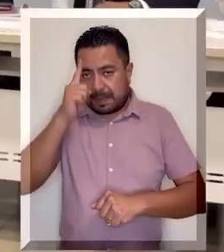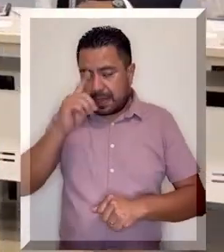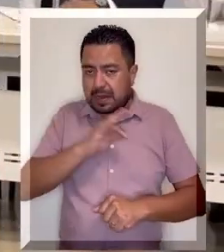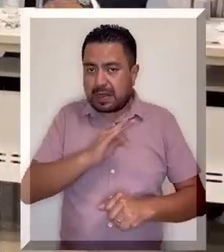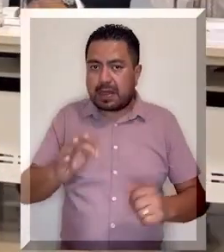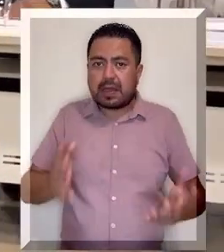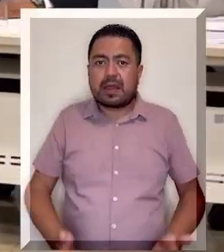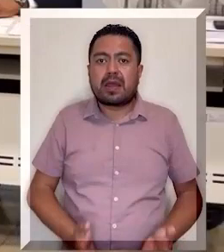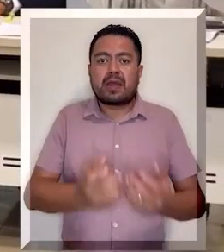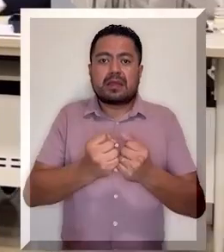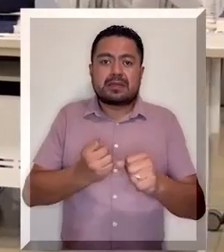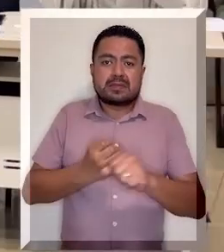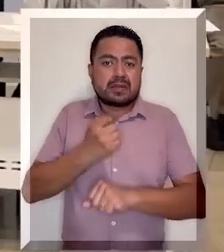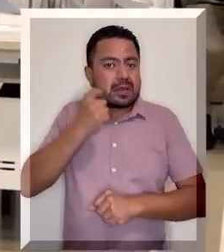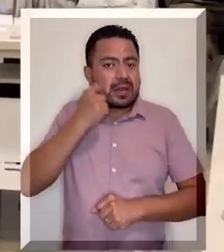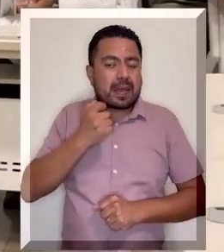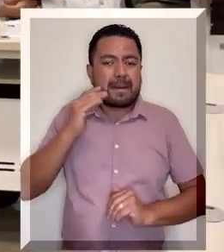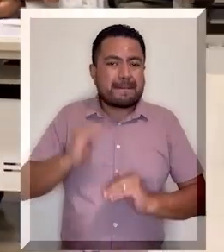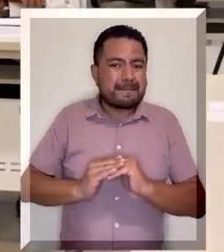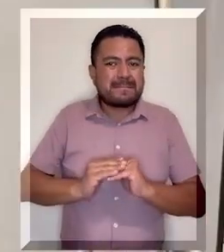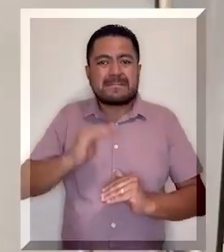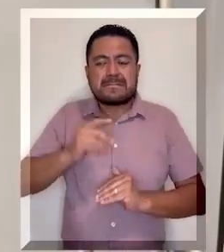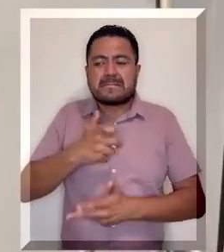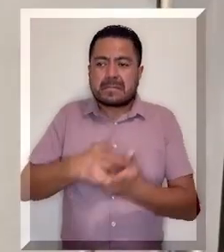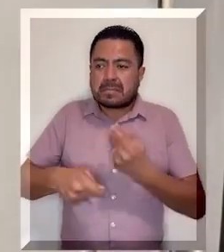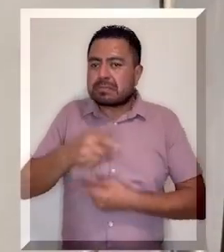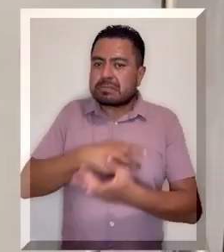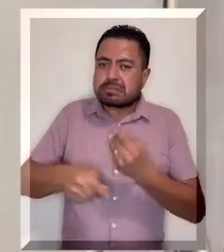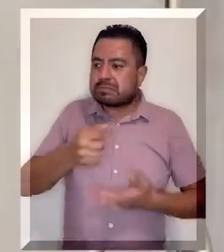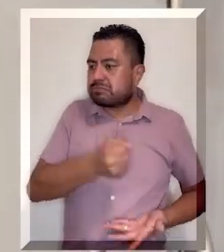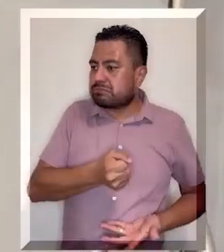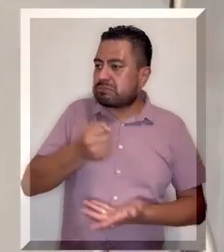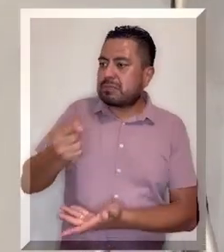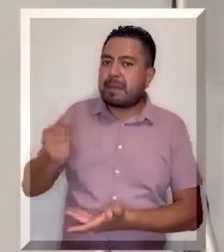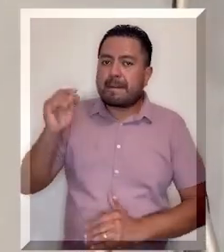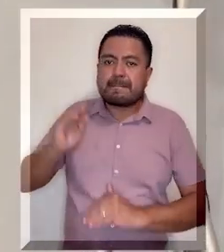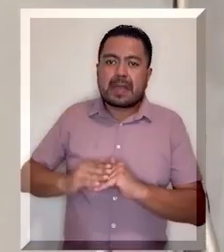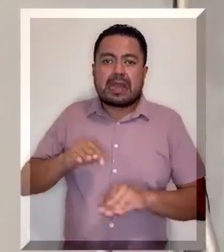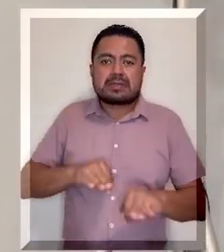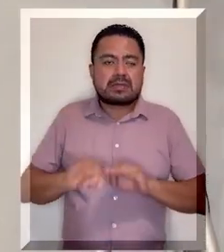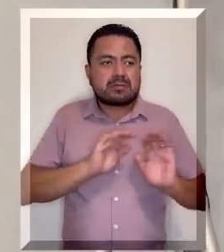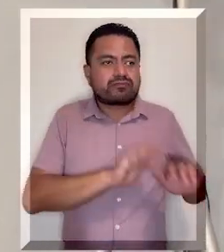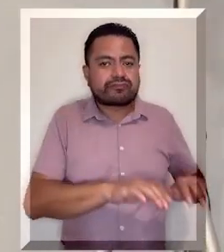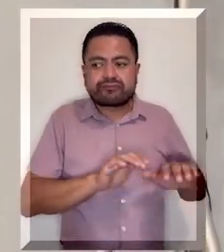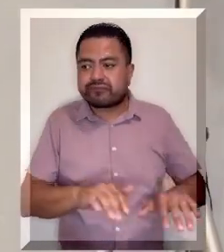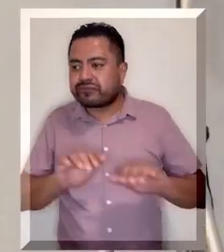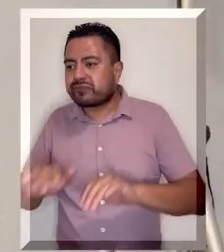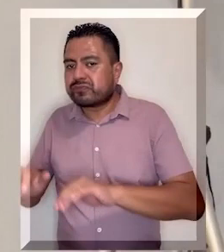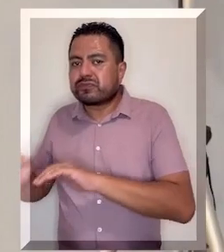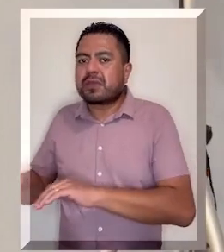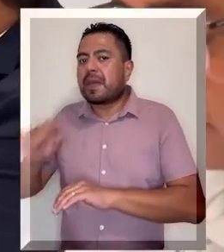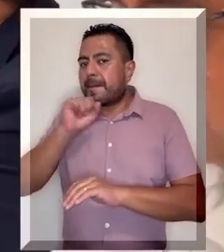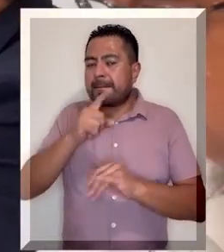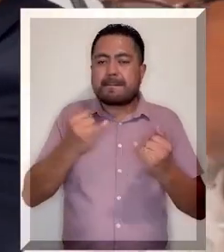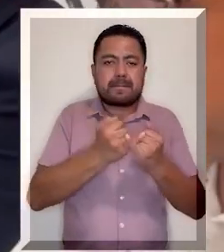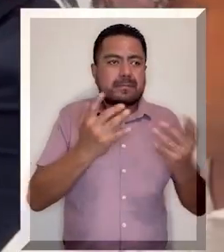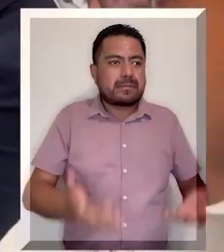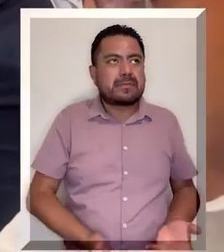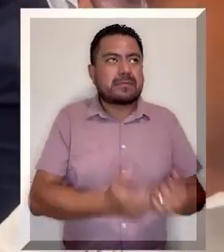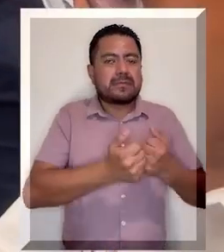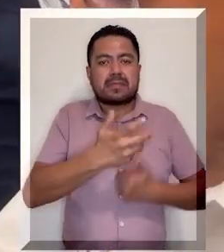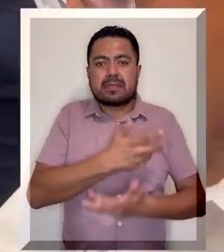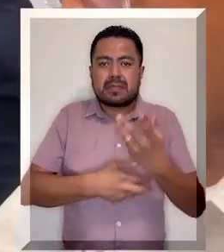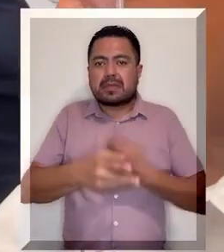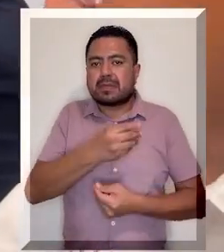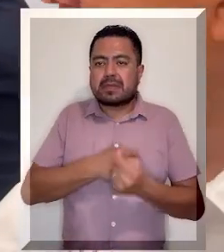sus esfuerzos y coordinar acciones para lograr que la entidad cuente con mayores inversiones que redunden en más empleos